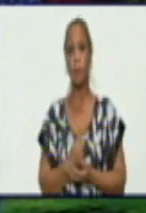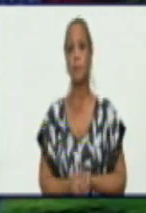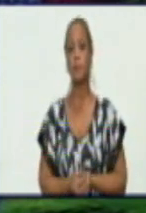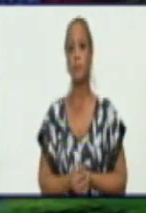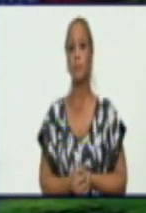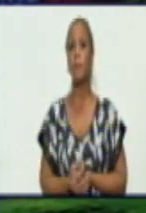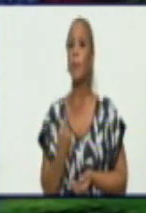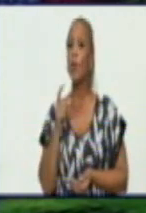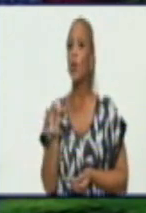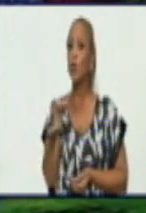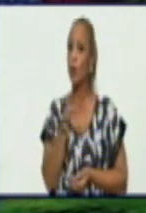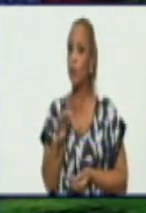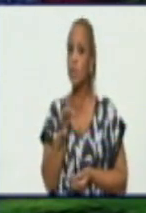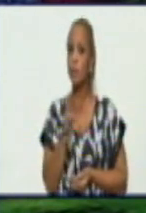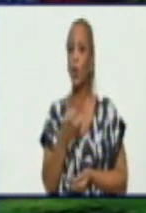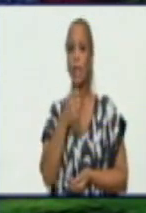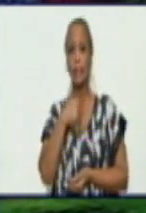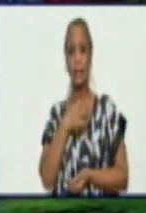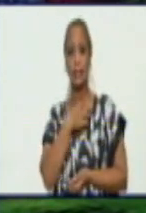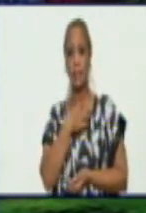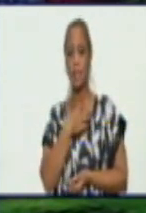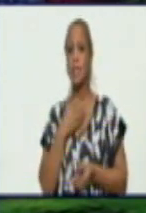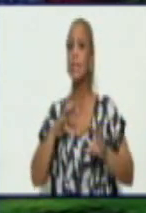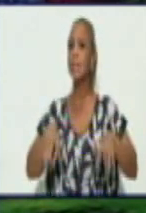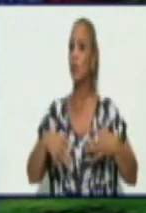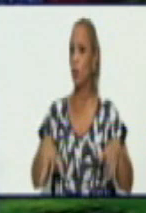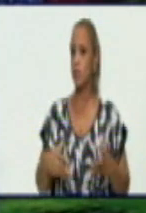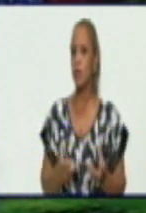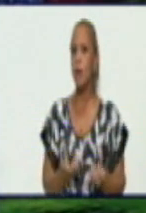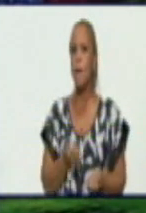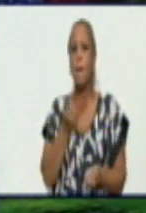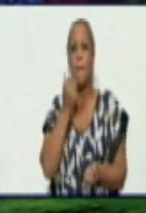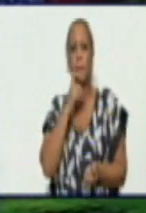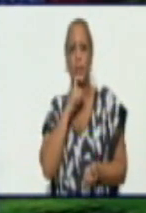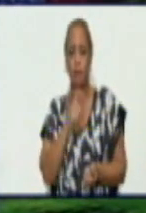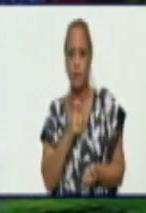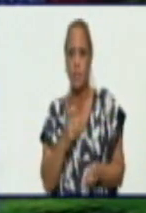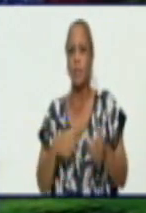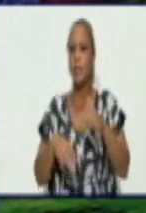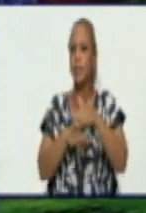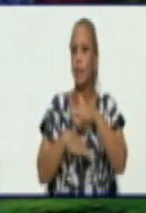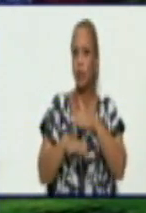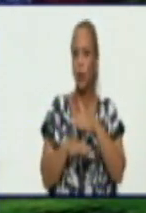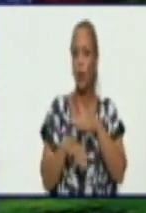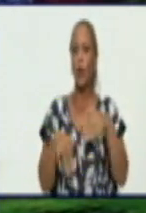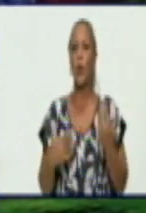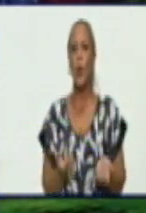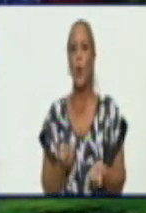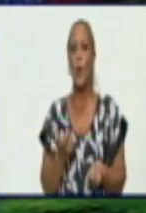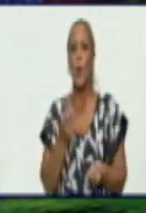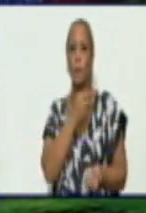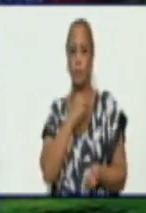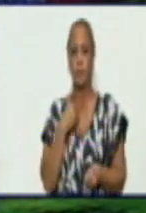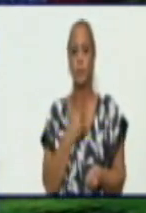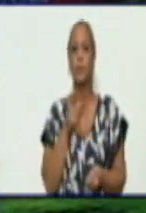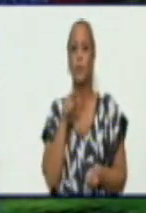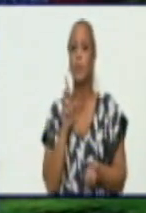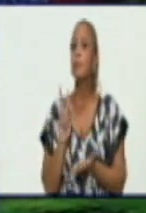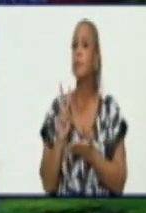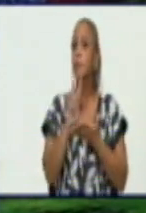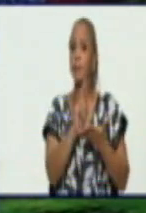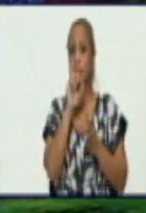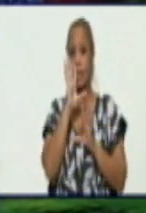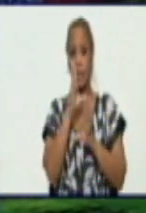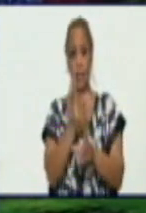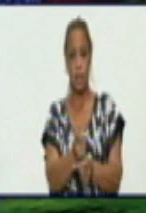que tiene en este momento o una situación más compleja en el territorio. Tú estuviste por Niquero ayer de visita y